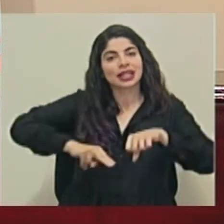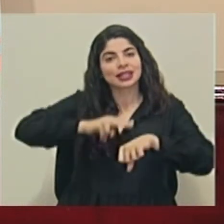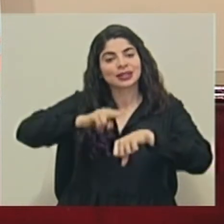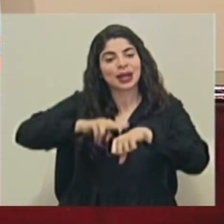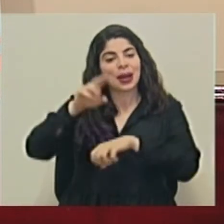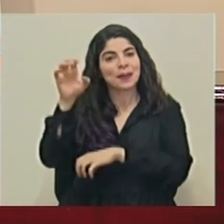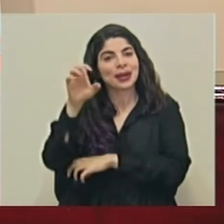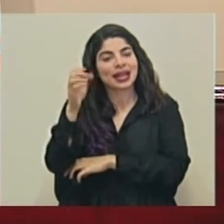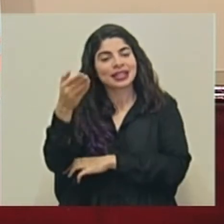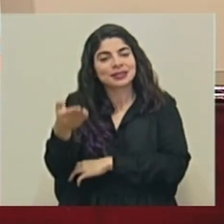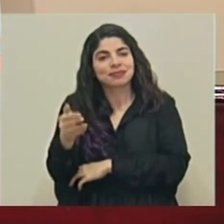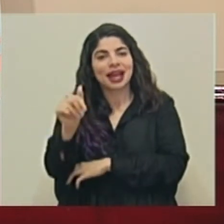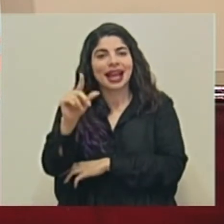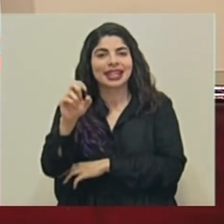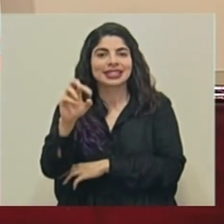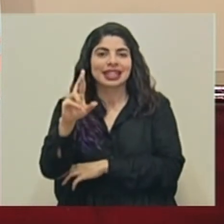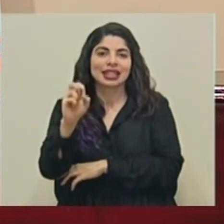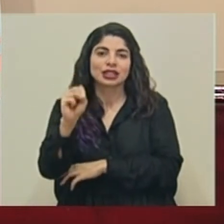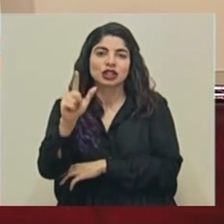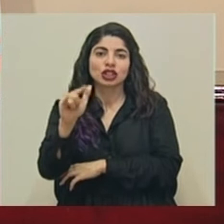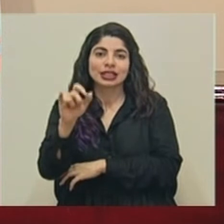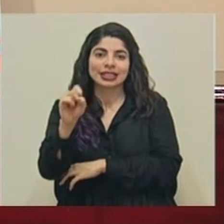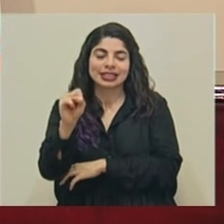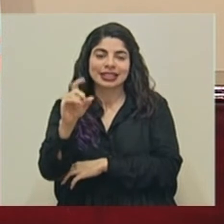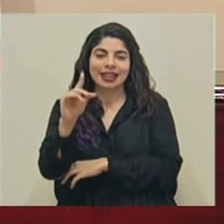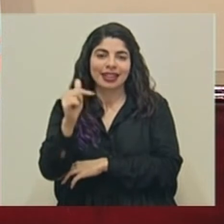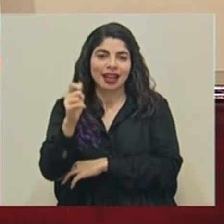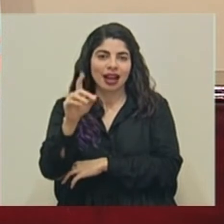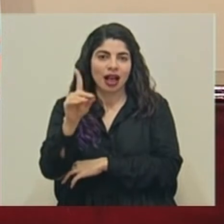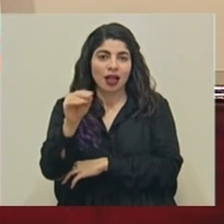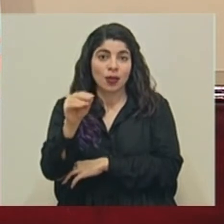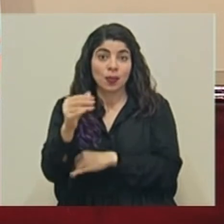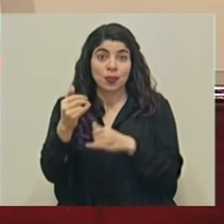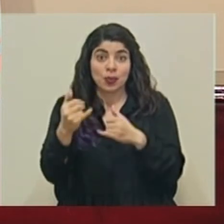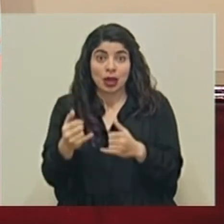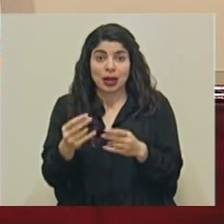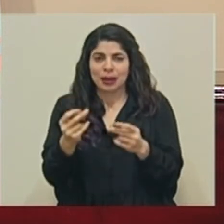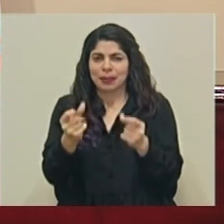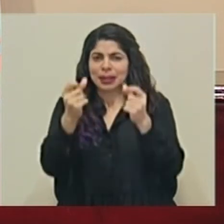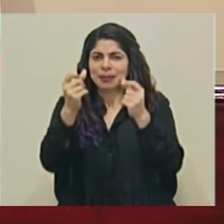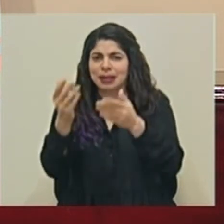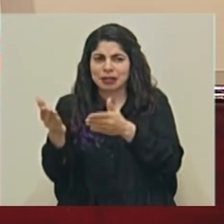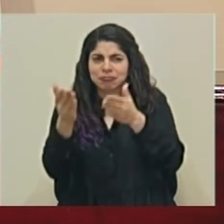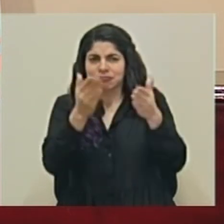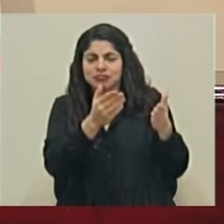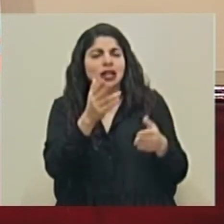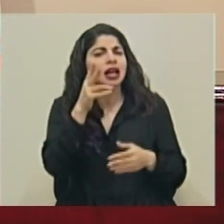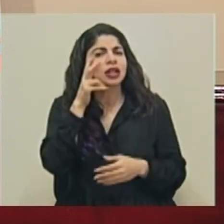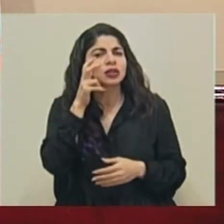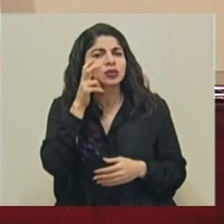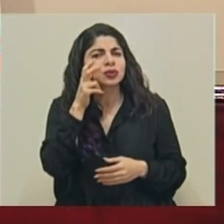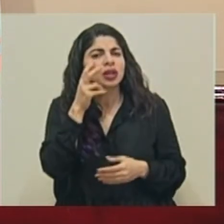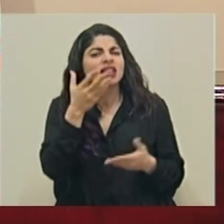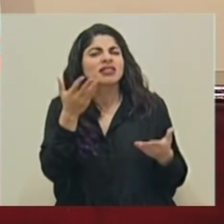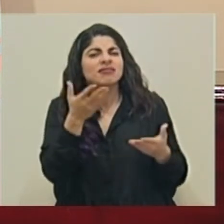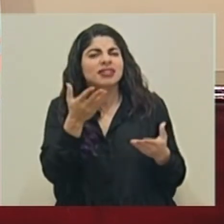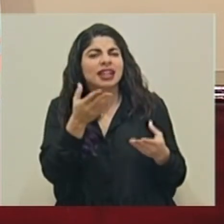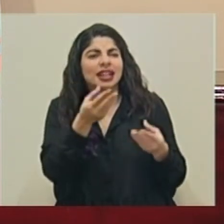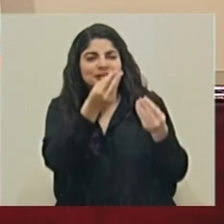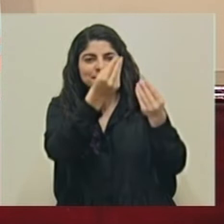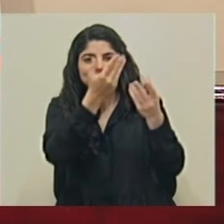Emergencias, al señor Alexander Solís Delgado. De inmediato pasamos a escuchar, ahora sí, el